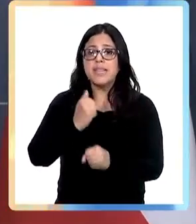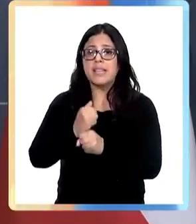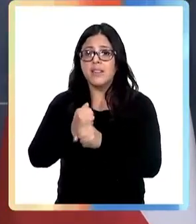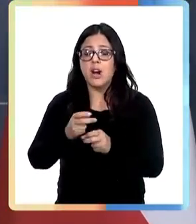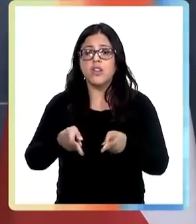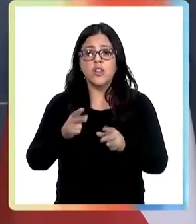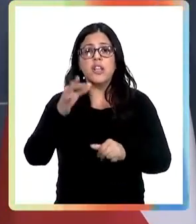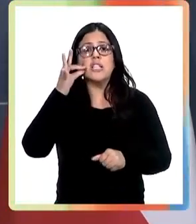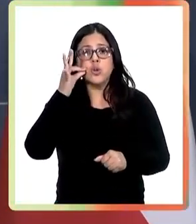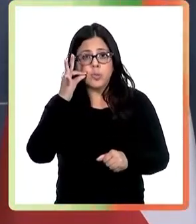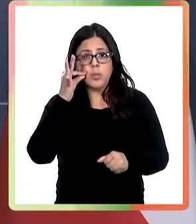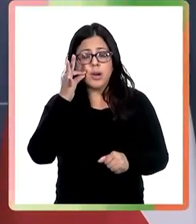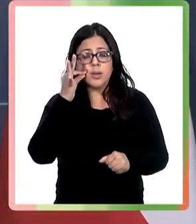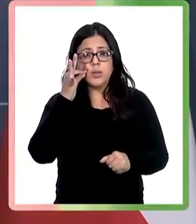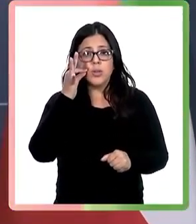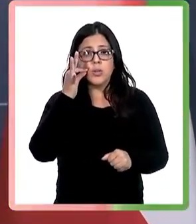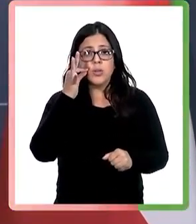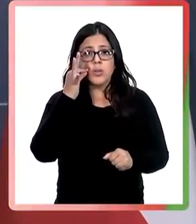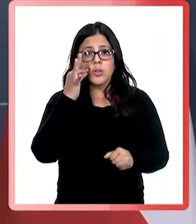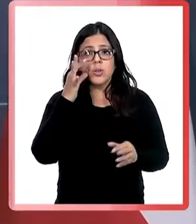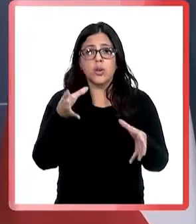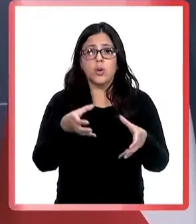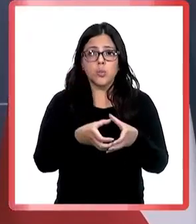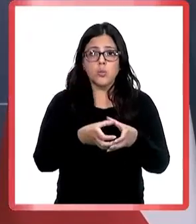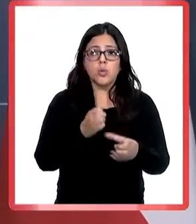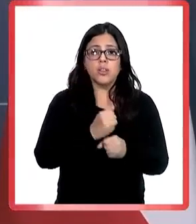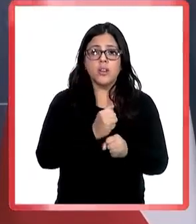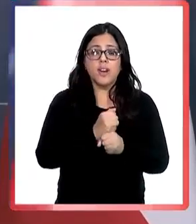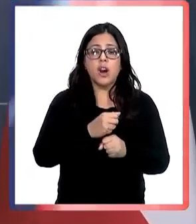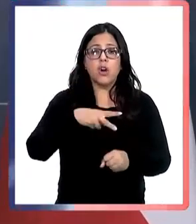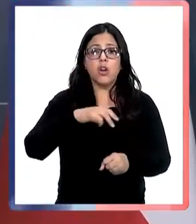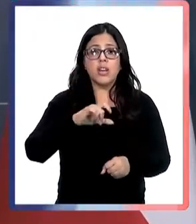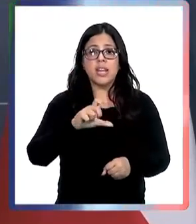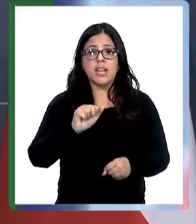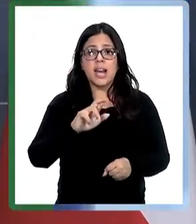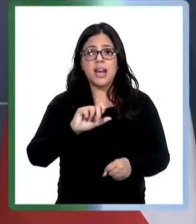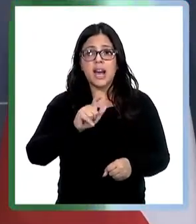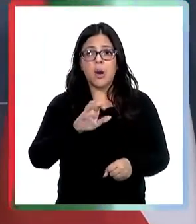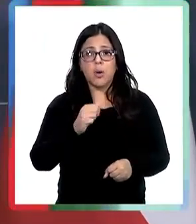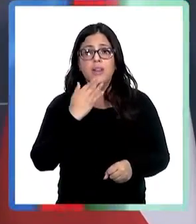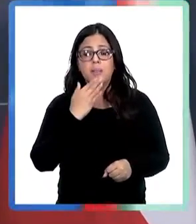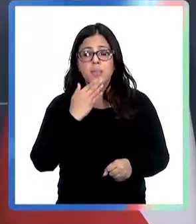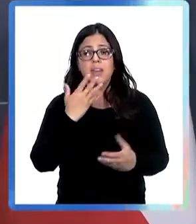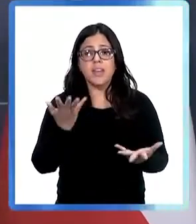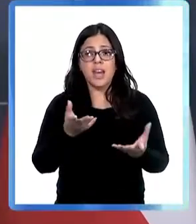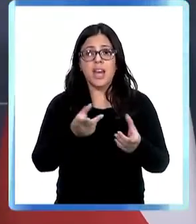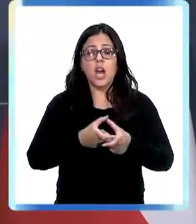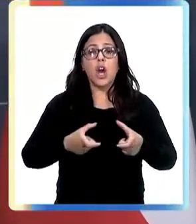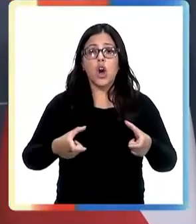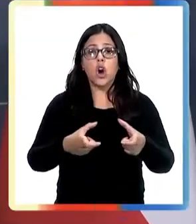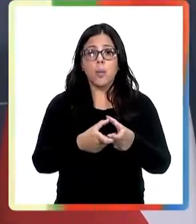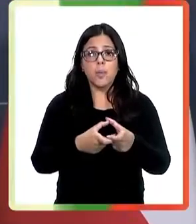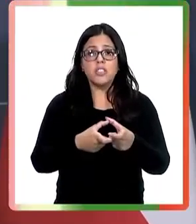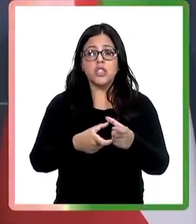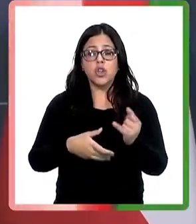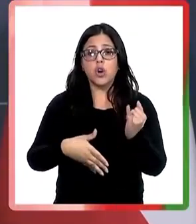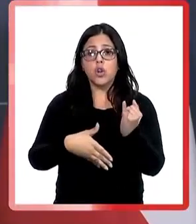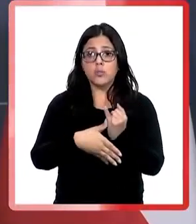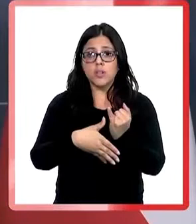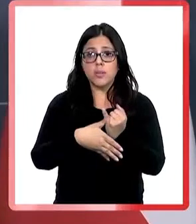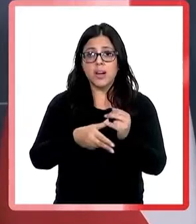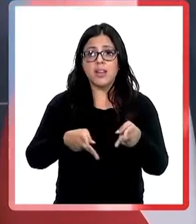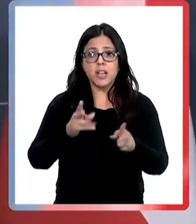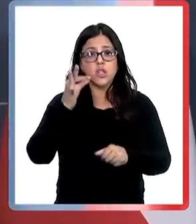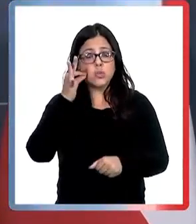vemos el trabajo que han hecho pre-aproporación de la nueva Constitución, vemos el trabajo en pro de los derechos humanos, co